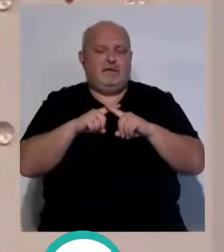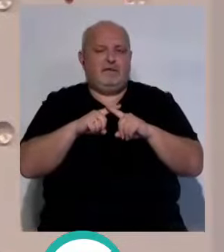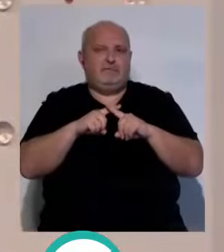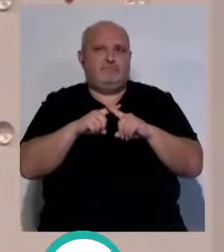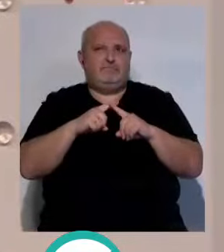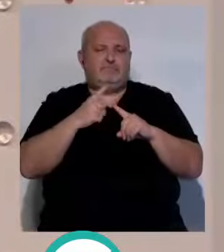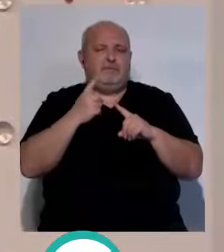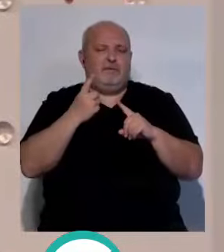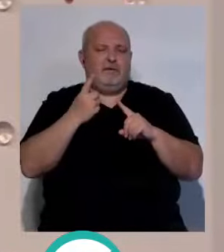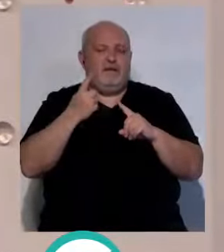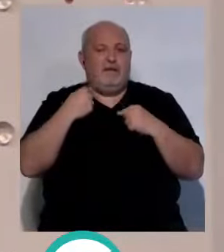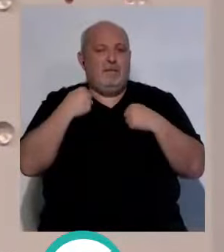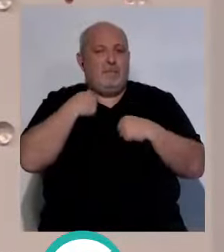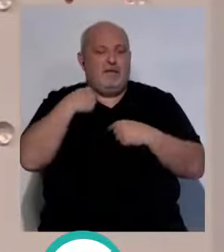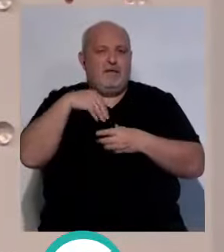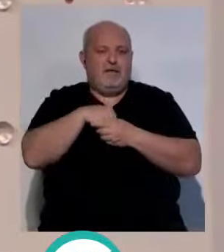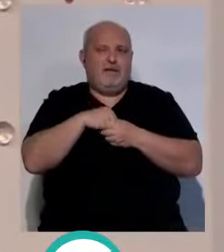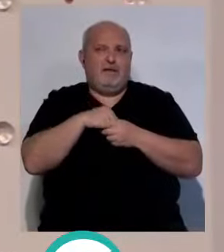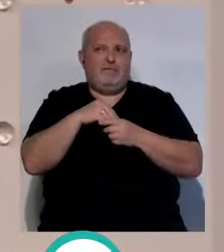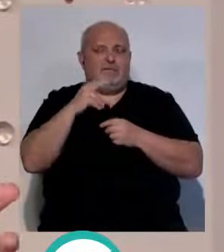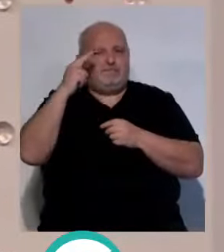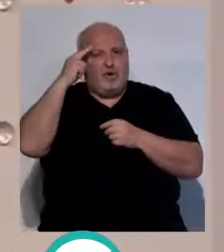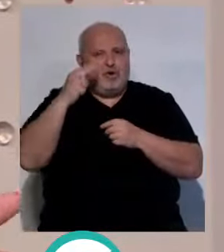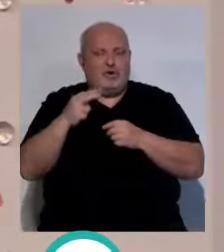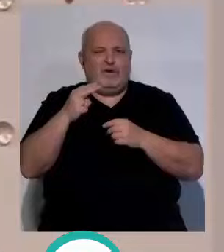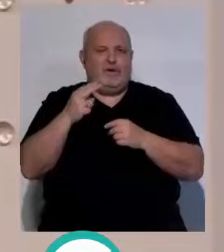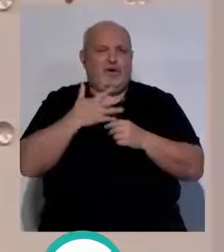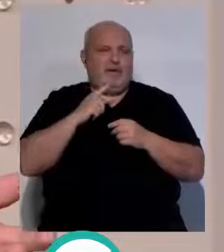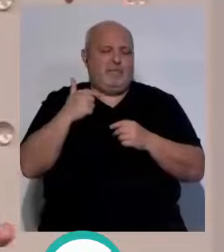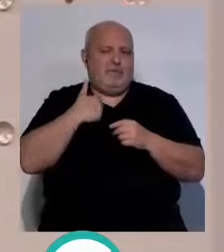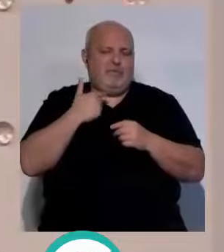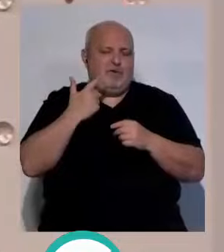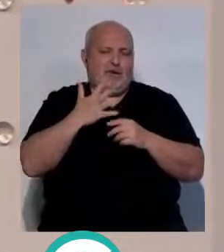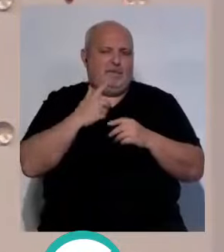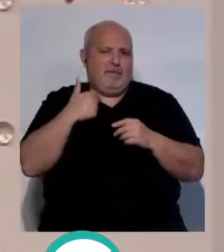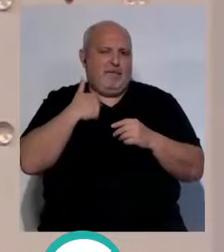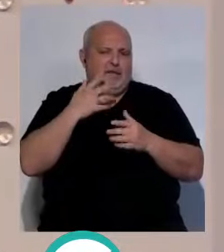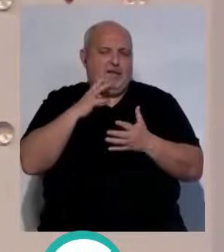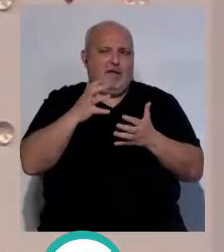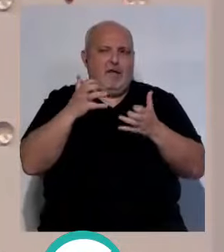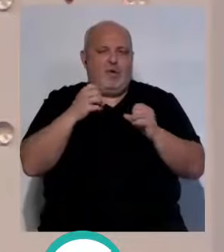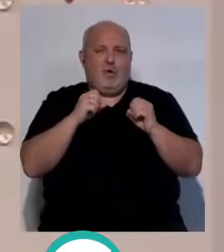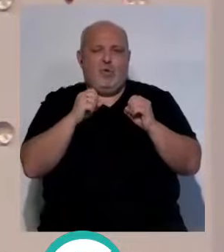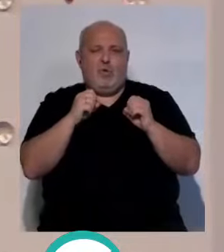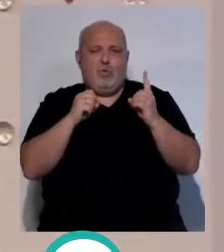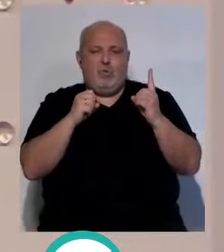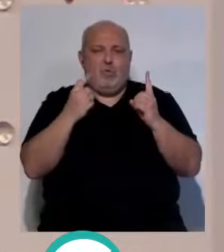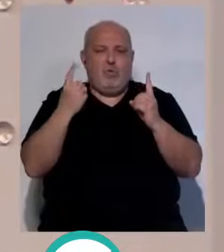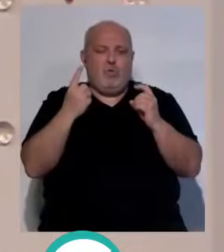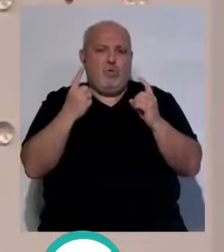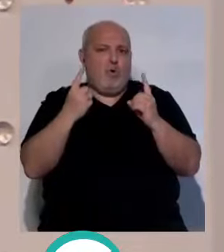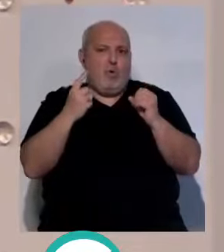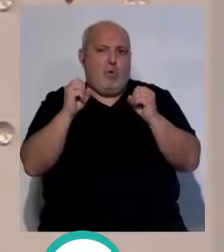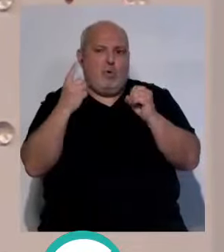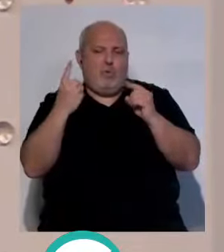como no era un tema... Perder era más un tema de honor, que no quería perder el Barcelona, no iba a perder el partido. Ganar 1-0, empatar 1-1, el